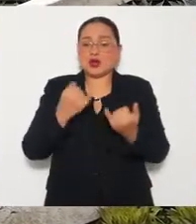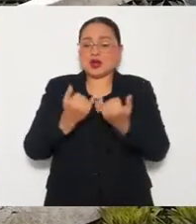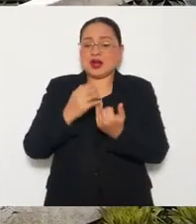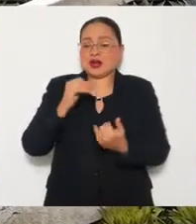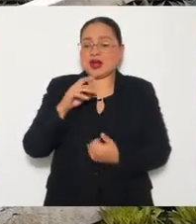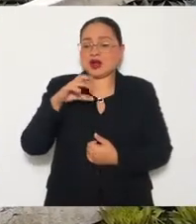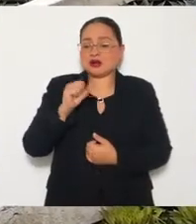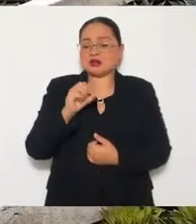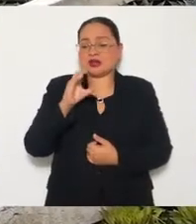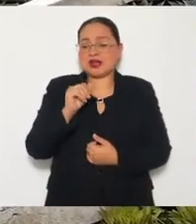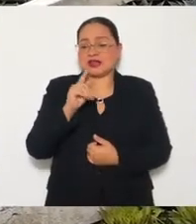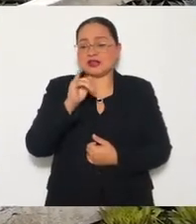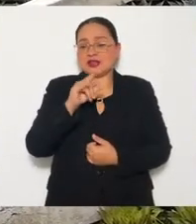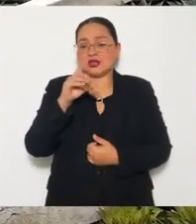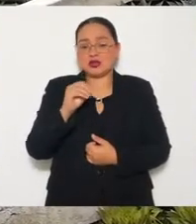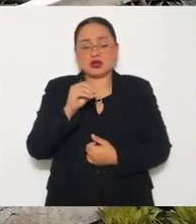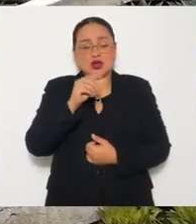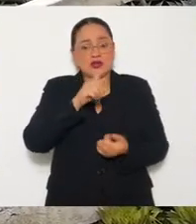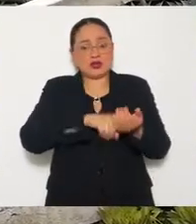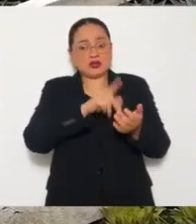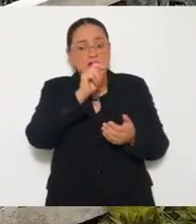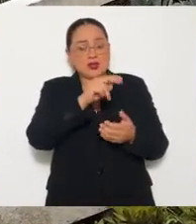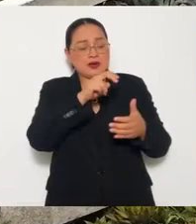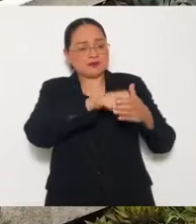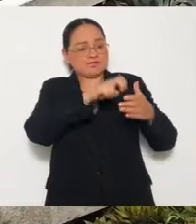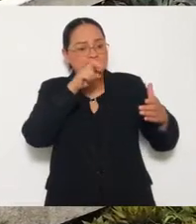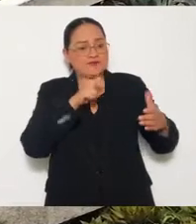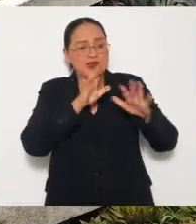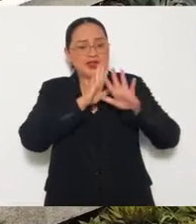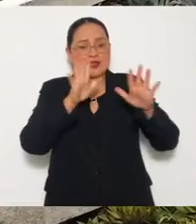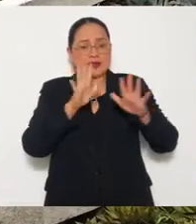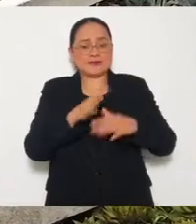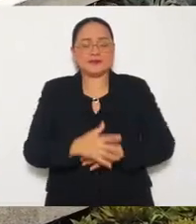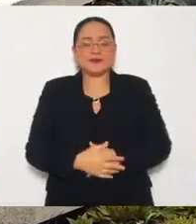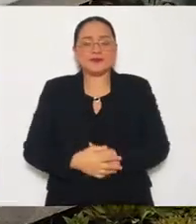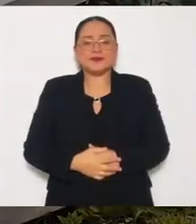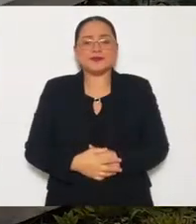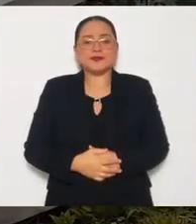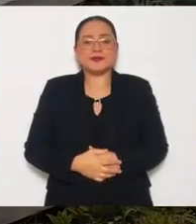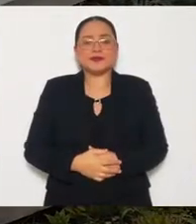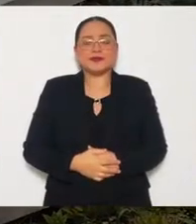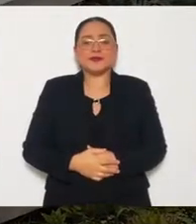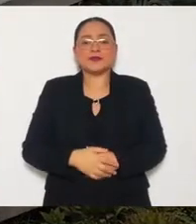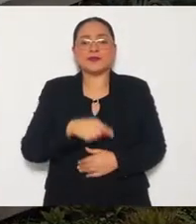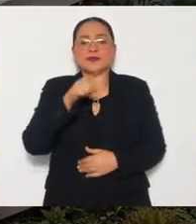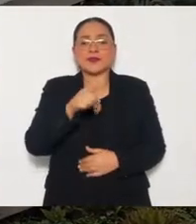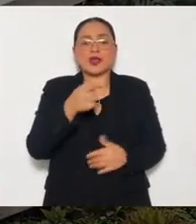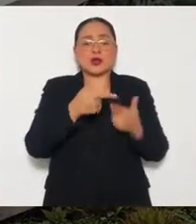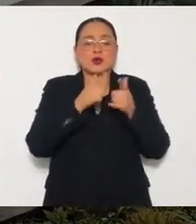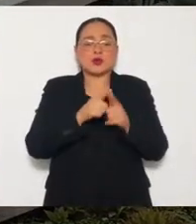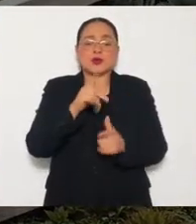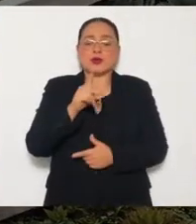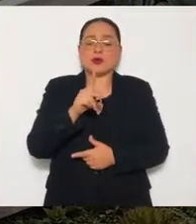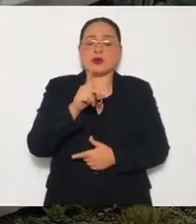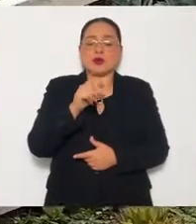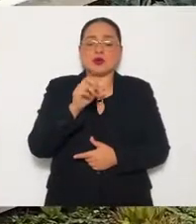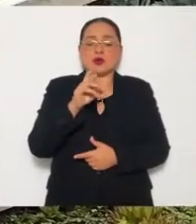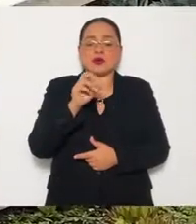como Carlos Castillo Peraza, fuera del PAN, que fue mi maestro. ¿Por qué razón formaste el Grupo Plural?